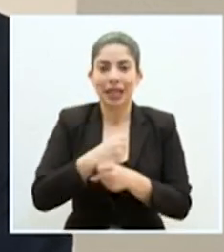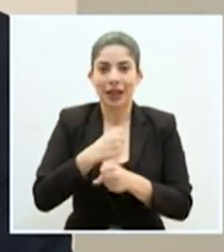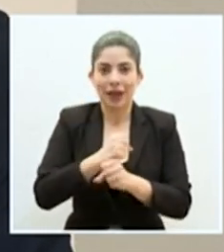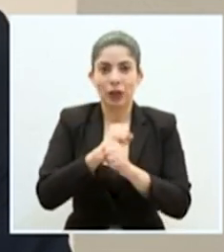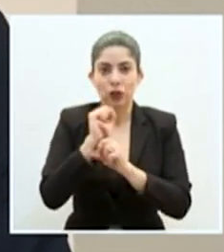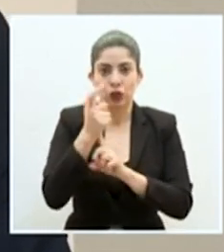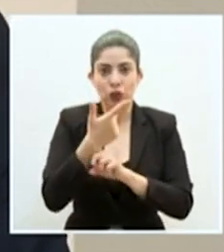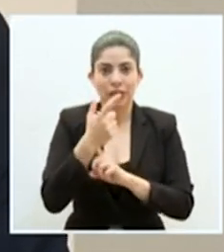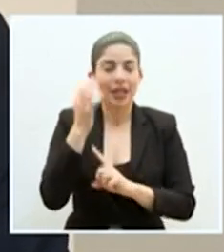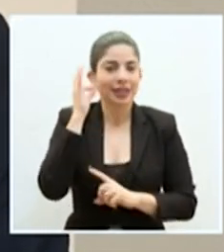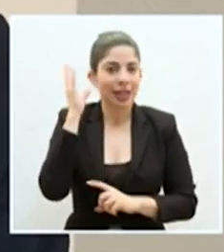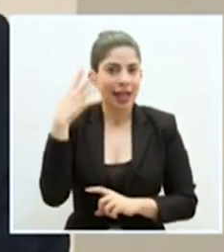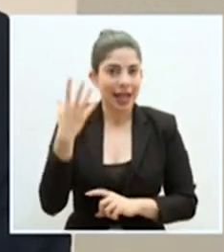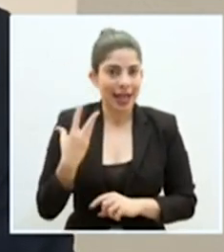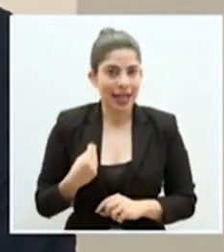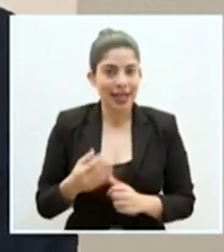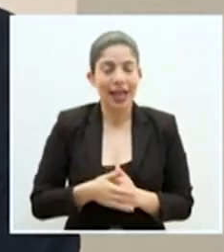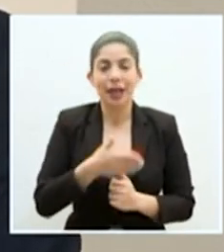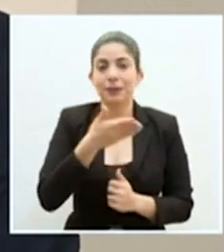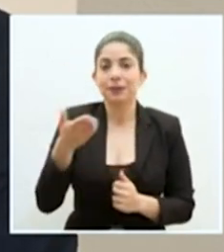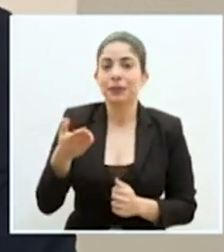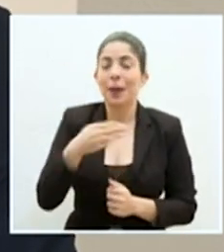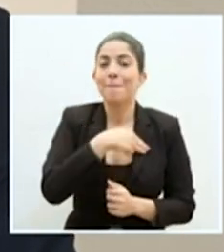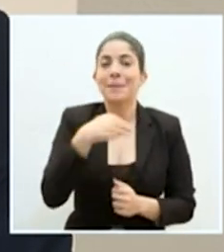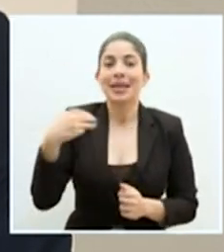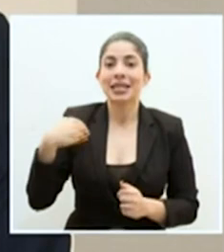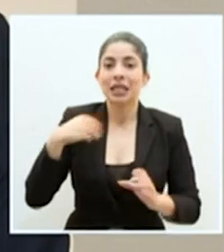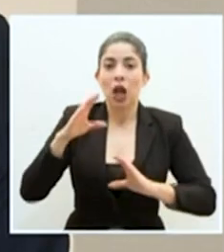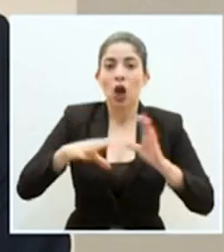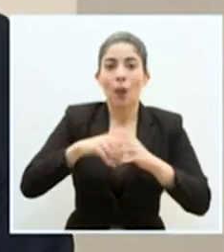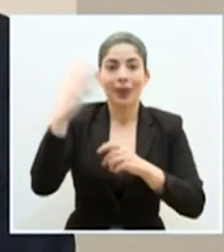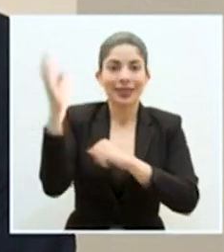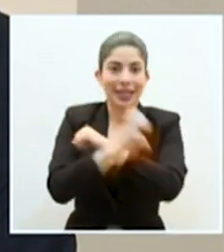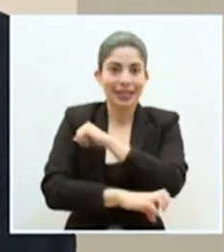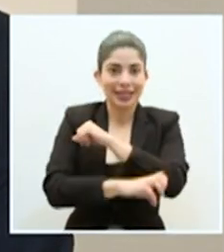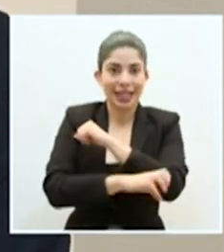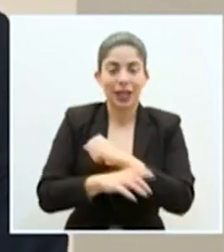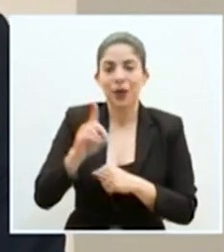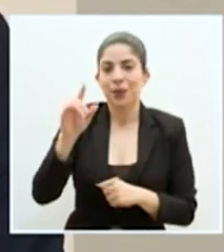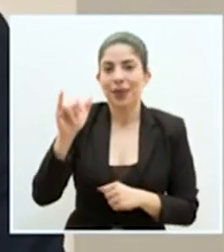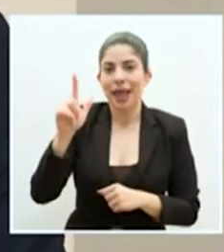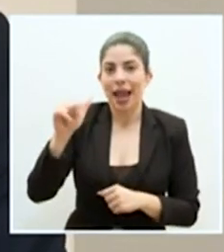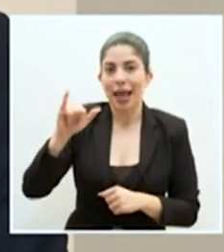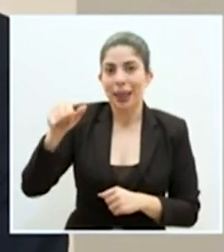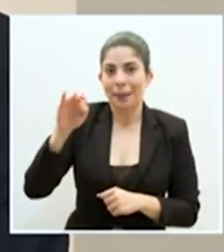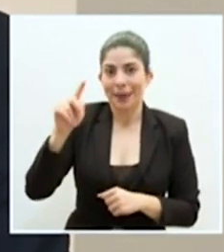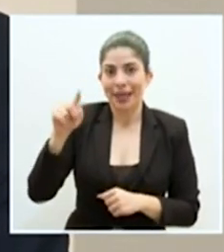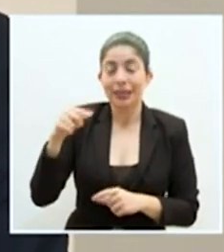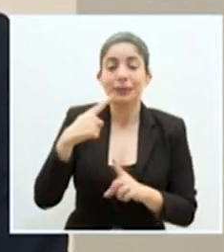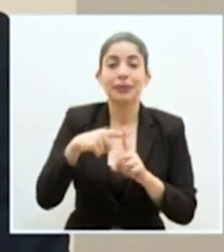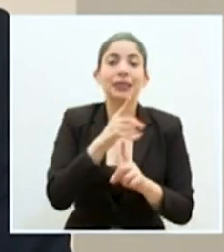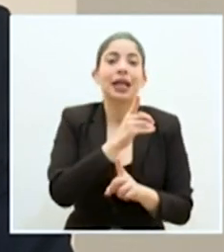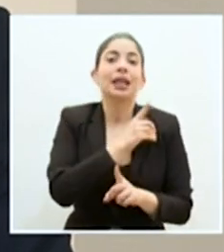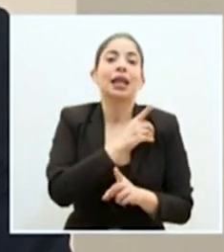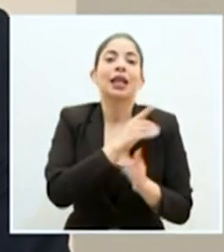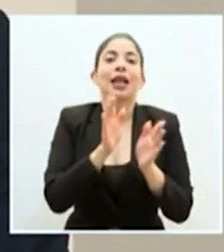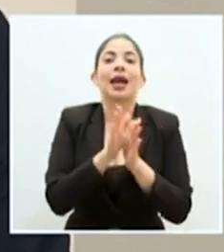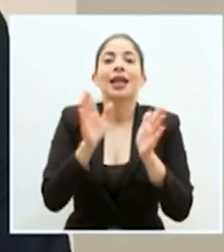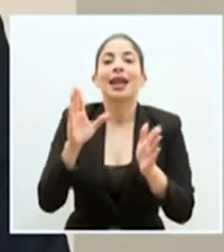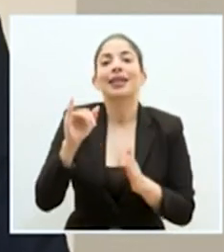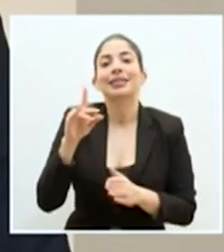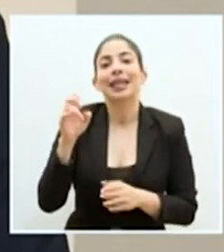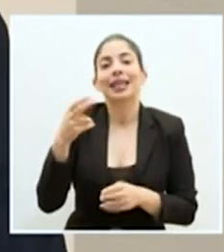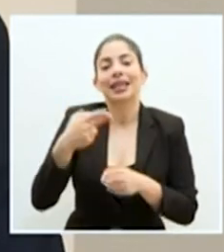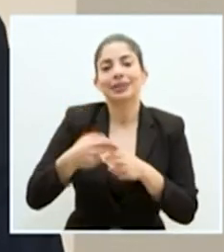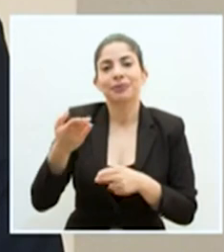Seguridad Social, la señora Yanina Dinarte, la ministra de Comercio Exterior, la señora Diala Jiménez, y el director general de Cinde,